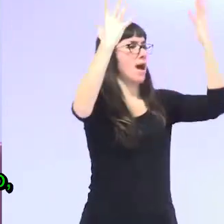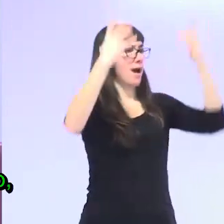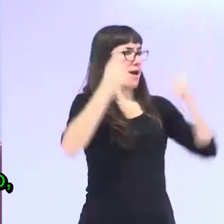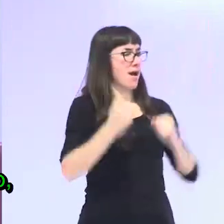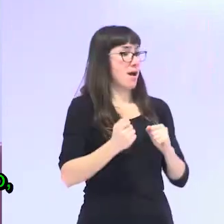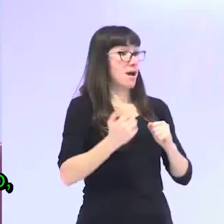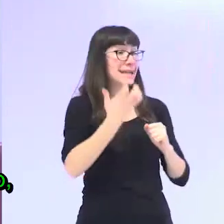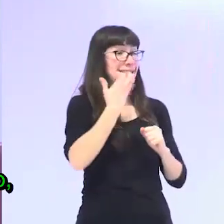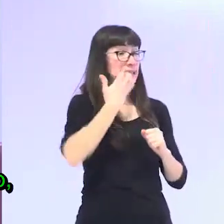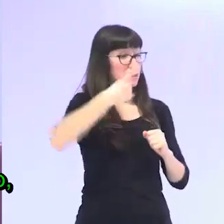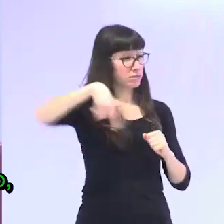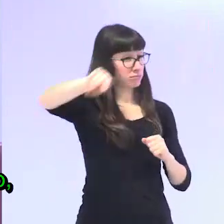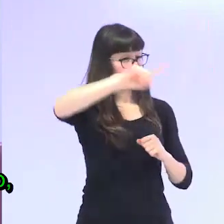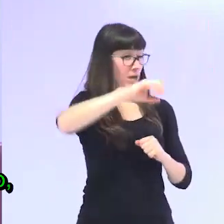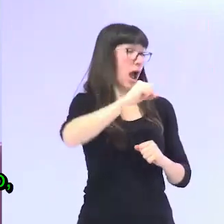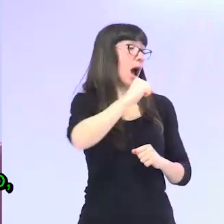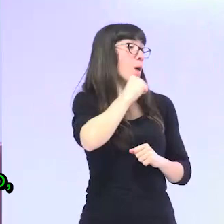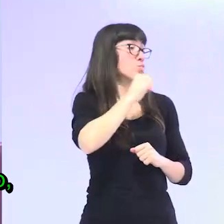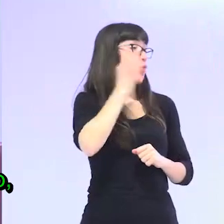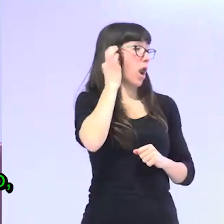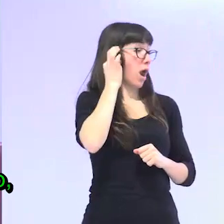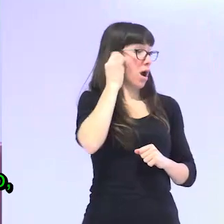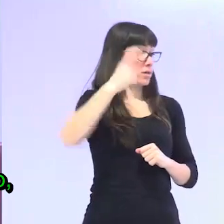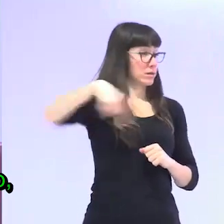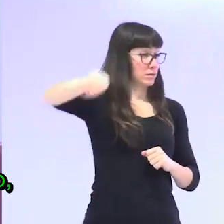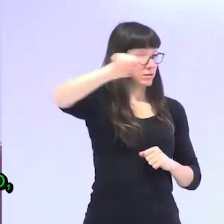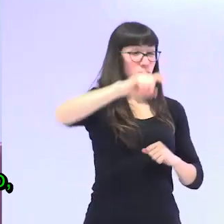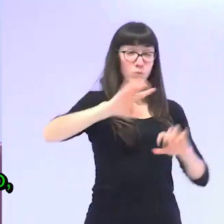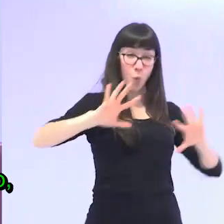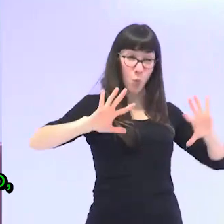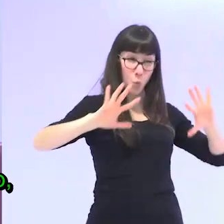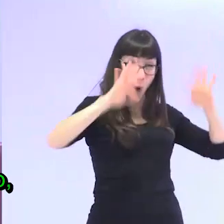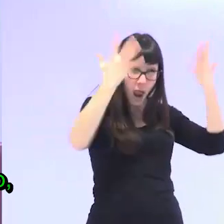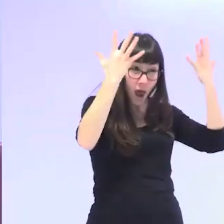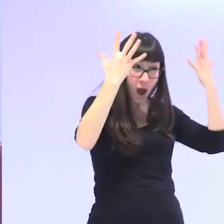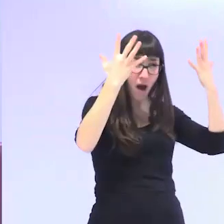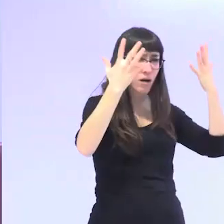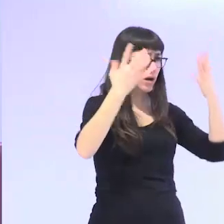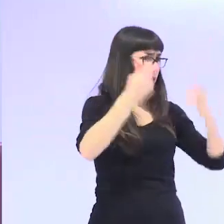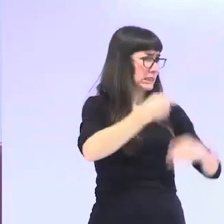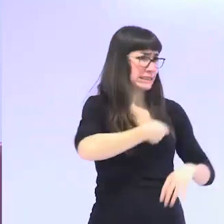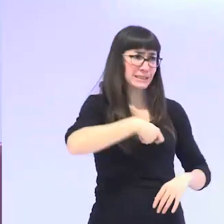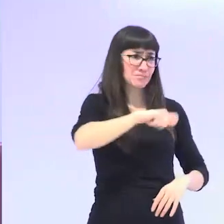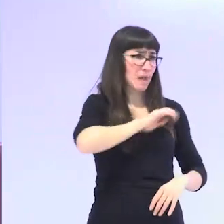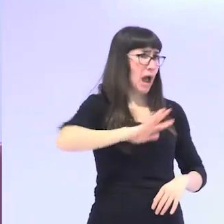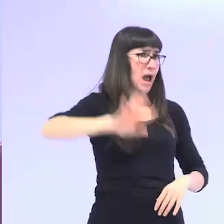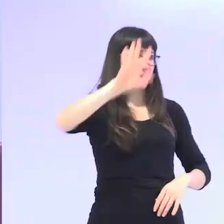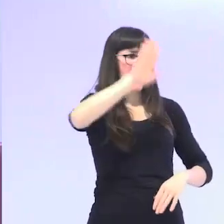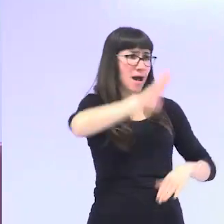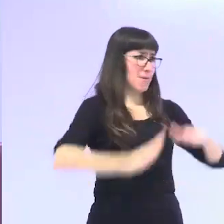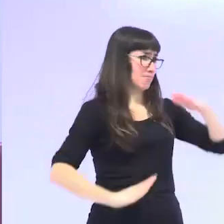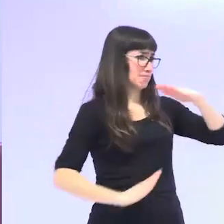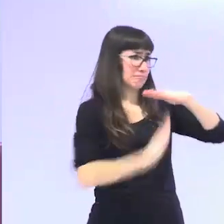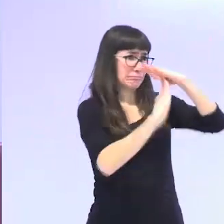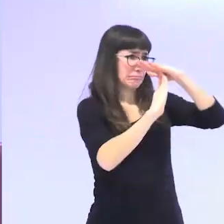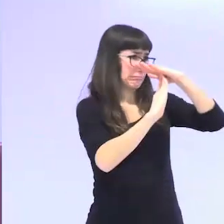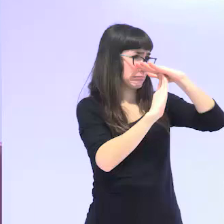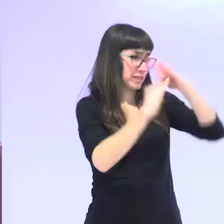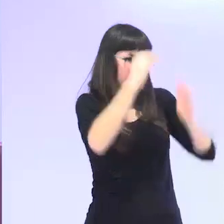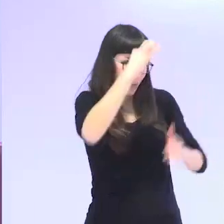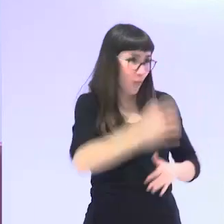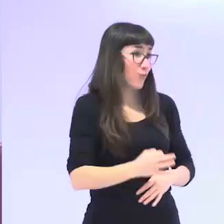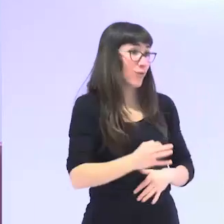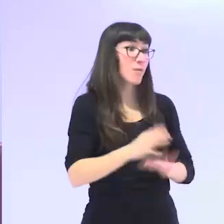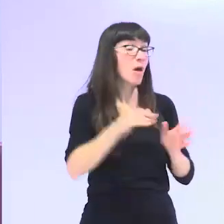si las abuelas no hacen su trabajo España se para pero como lo siguen haciendo como siguen